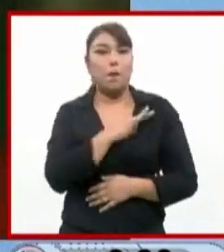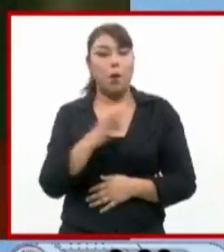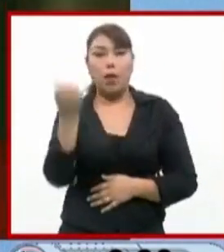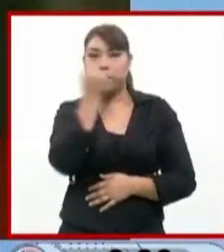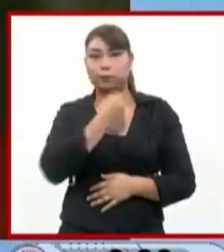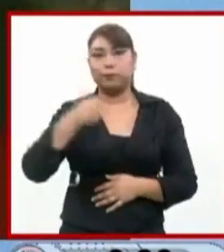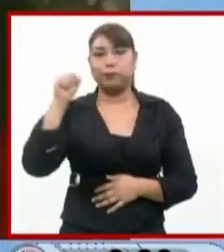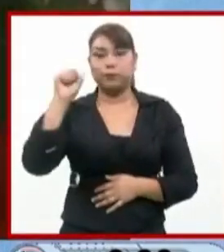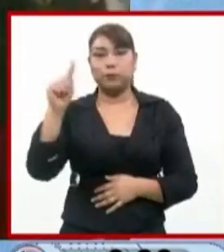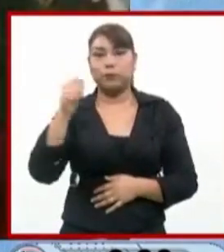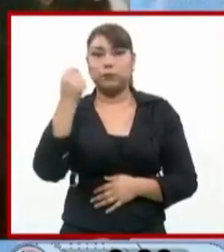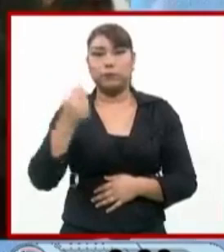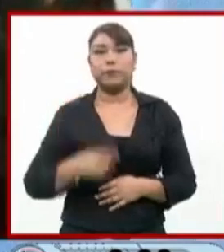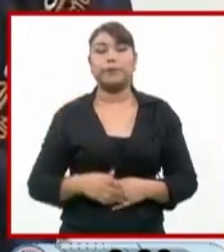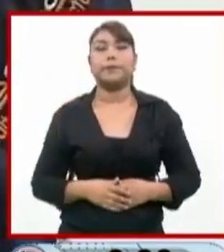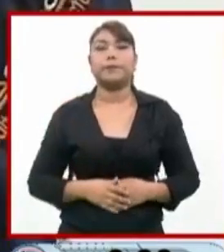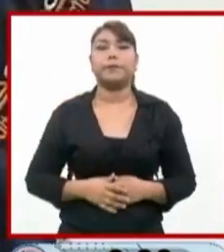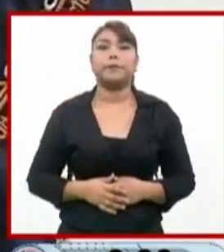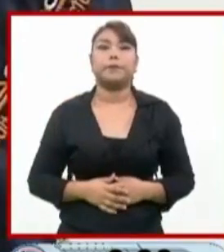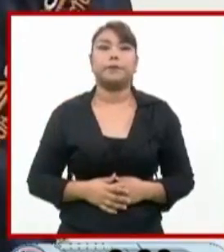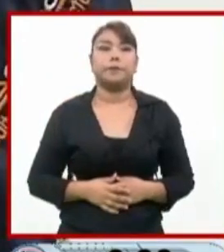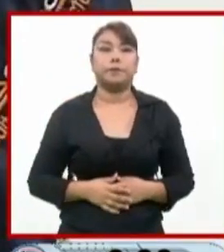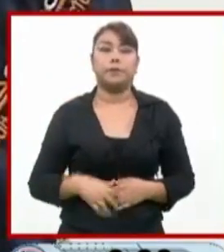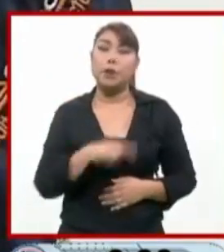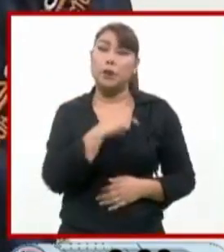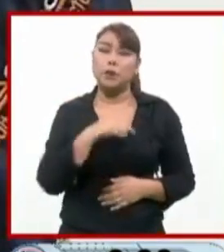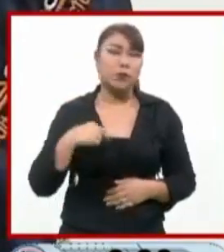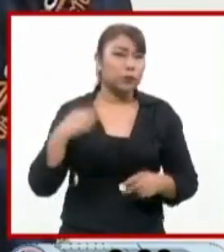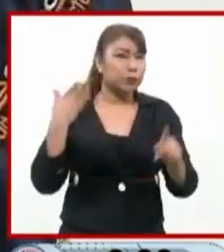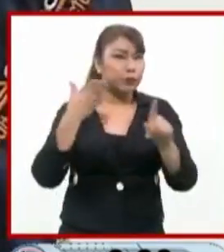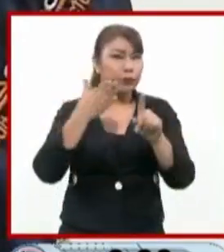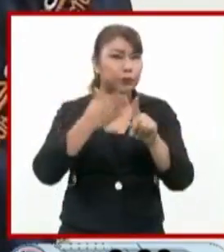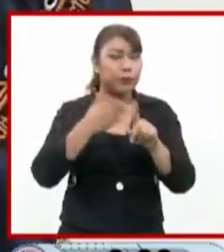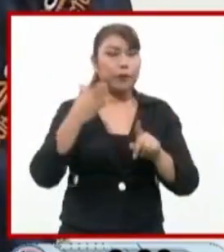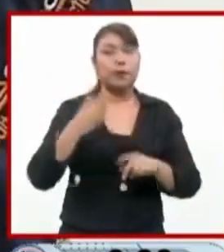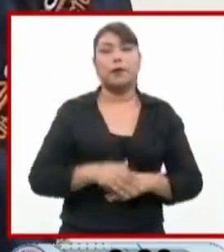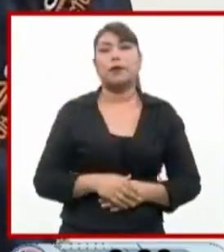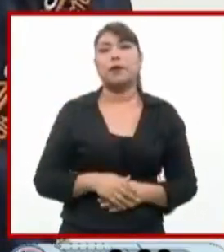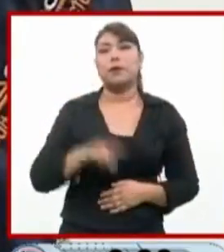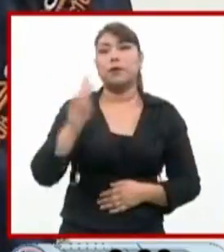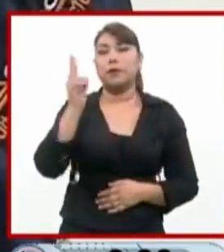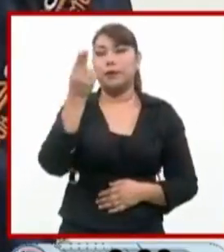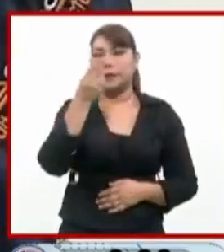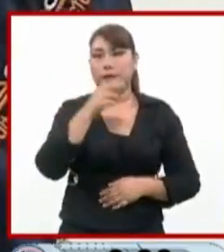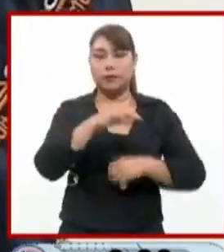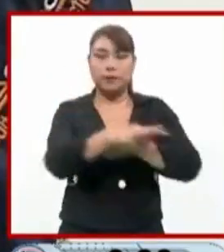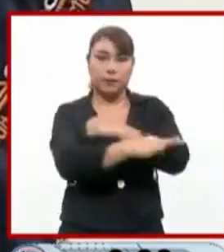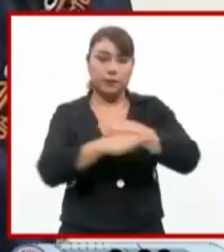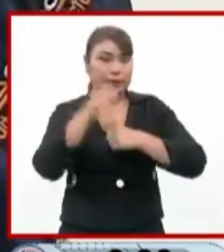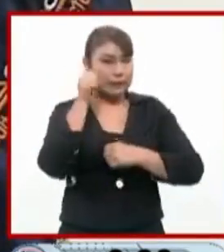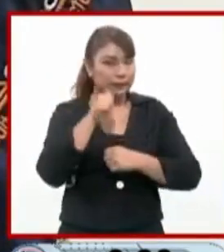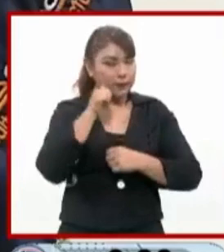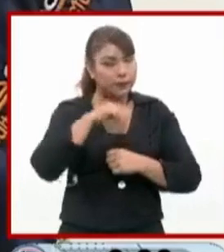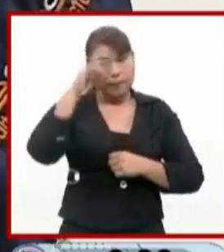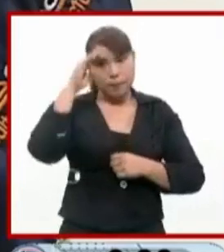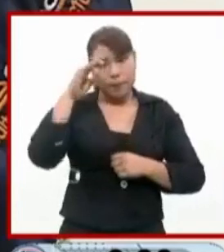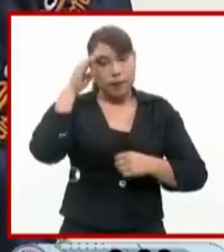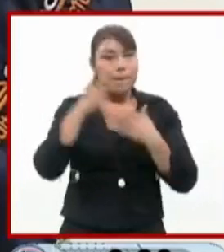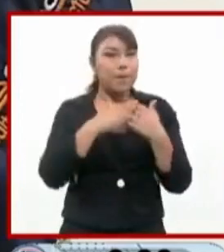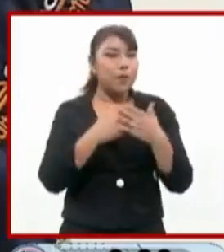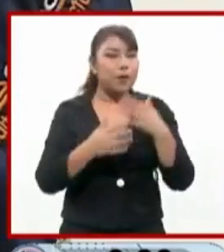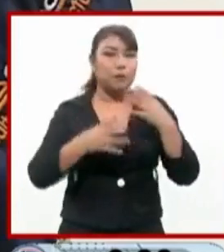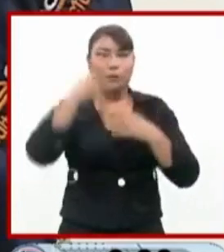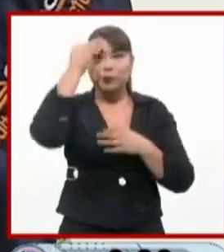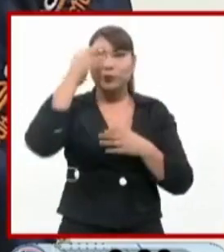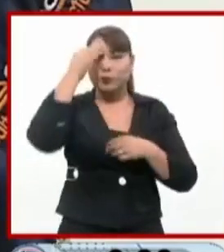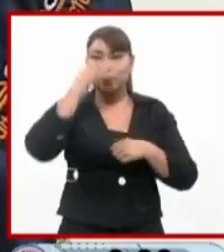tecnológica. Nosotros somos una facultad que siempre está pensando en la actualización. Nuestra